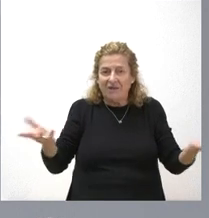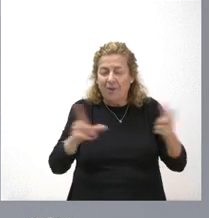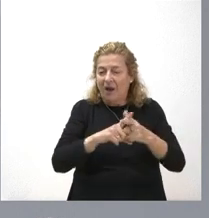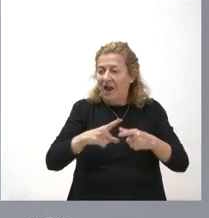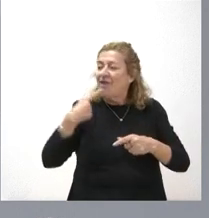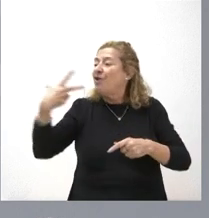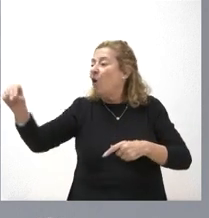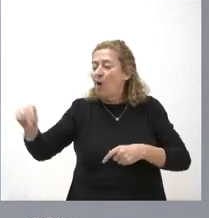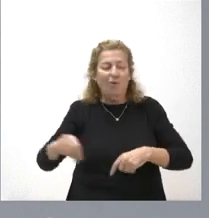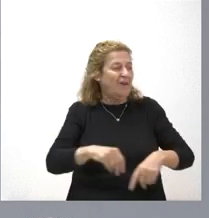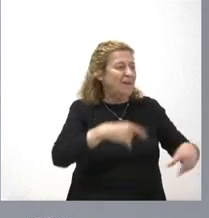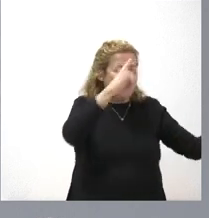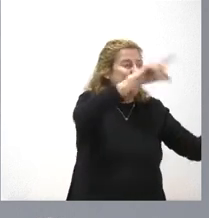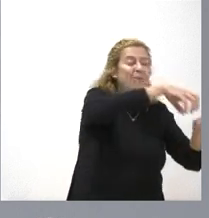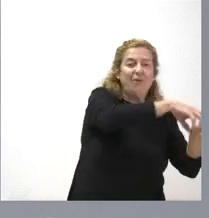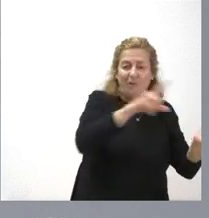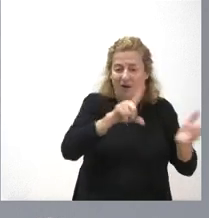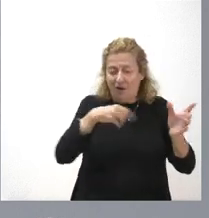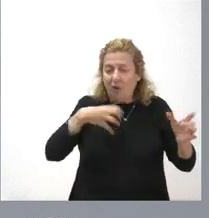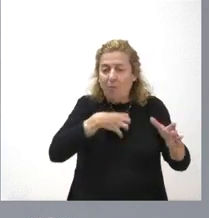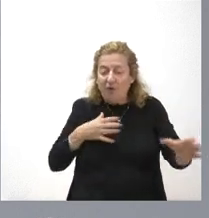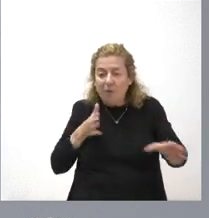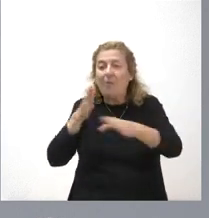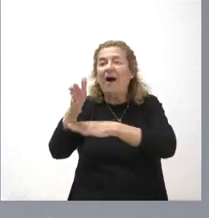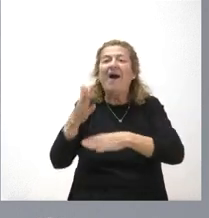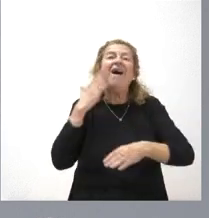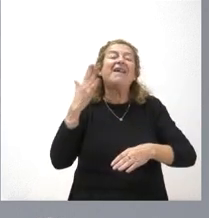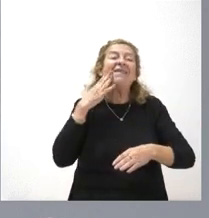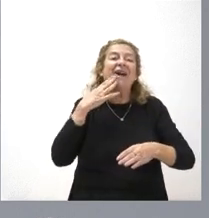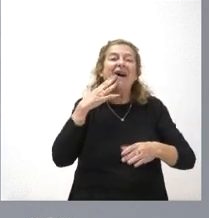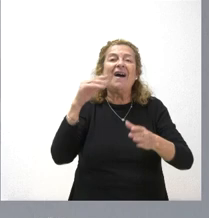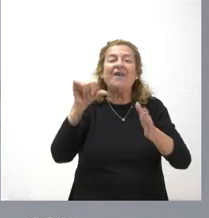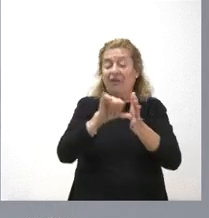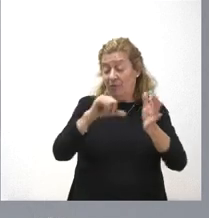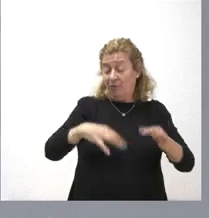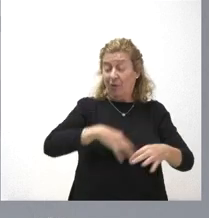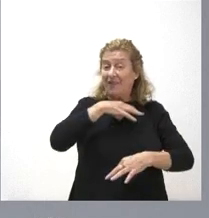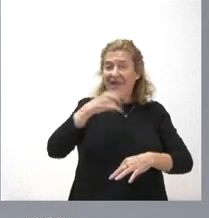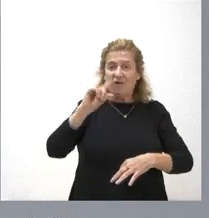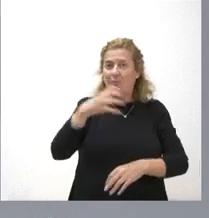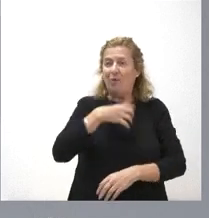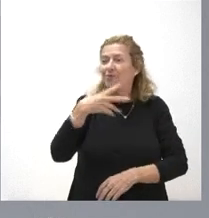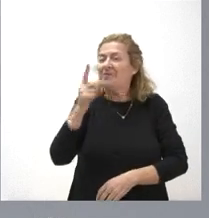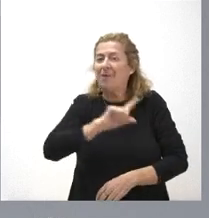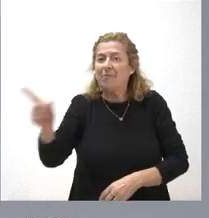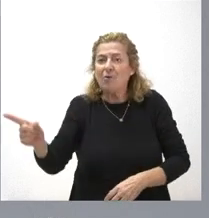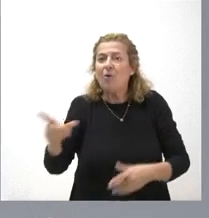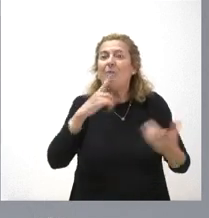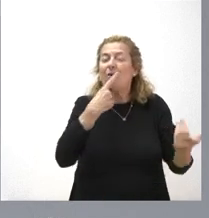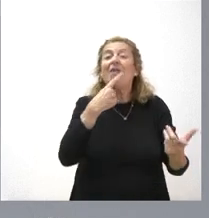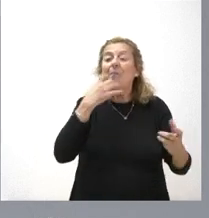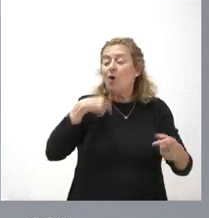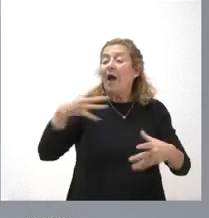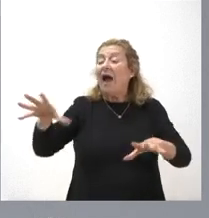a poder acceder a la renta garantizada de ciudadanía, puesto que eso no se les ha denegado ni se les ha